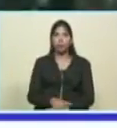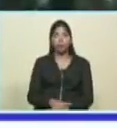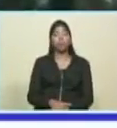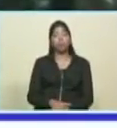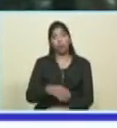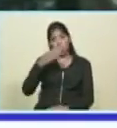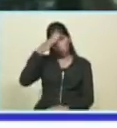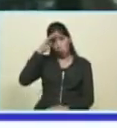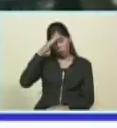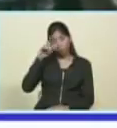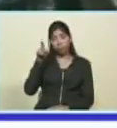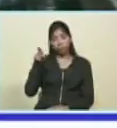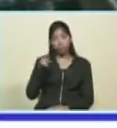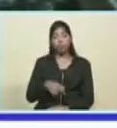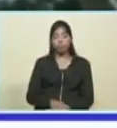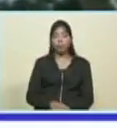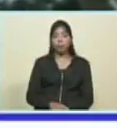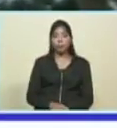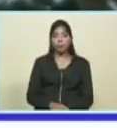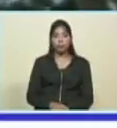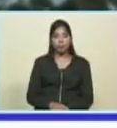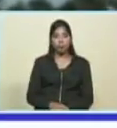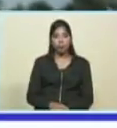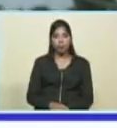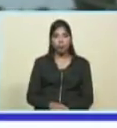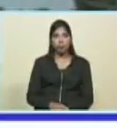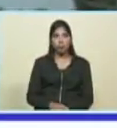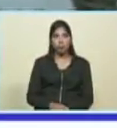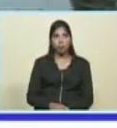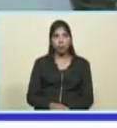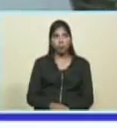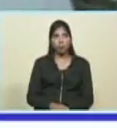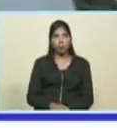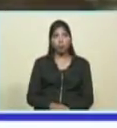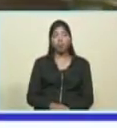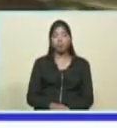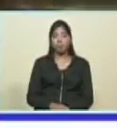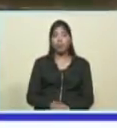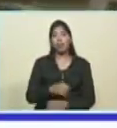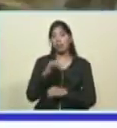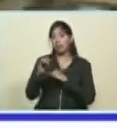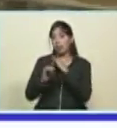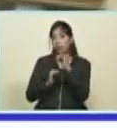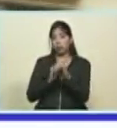gran misión Barrio Novo Barrio Tricolor bolivariana internacionalista